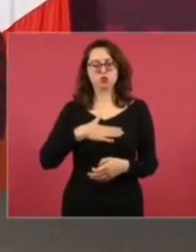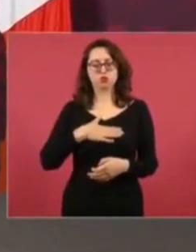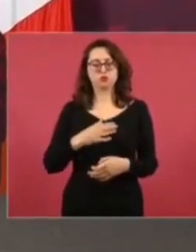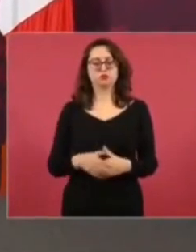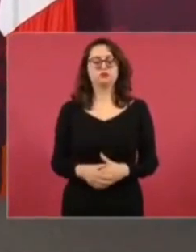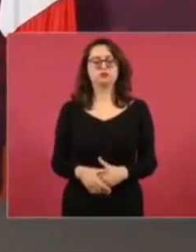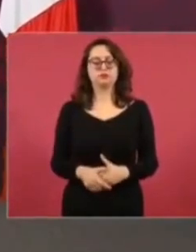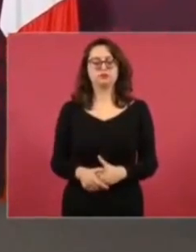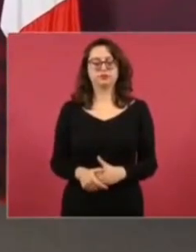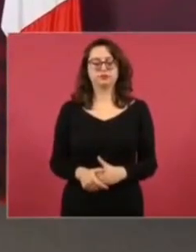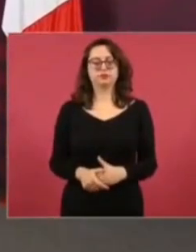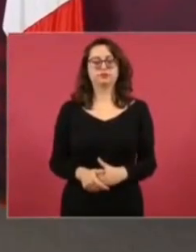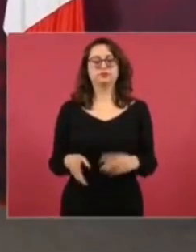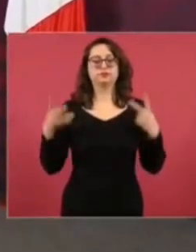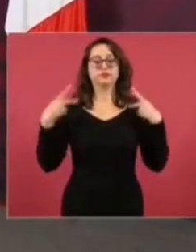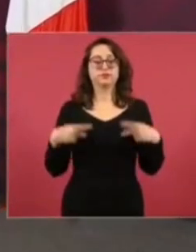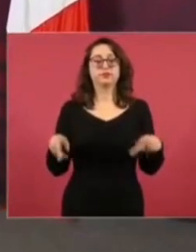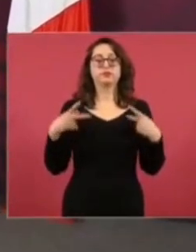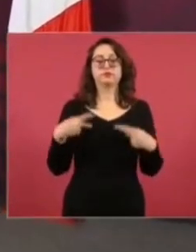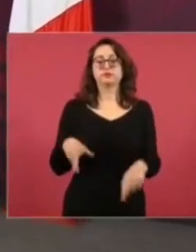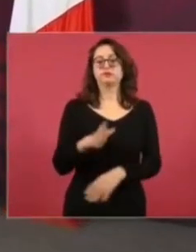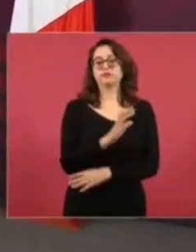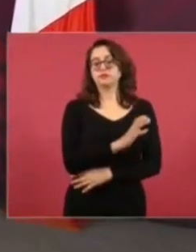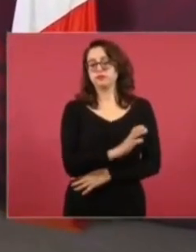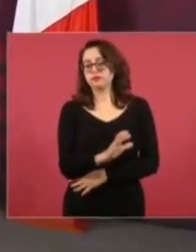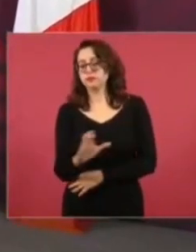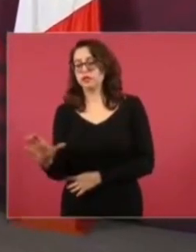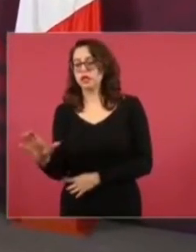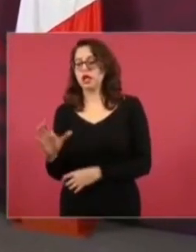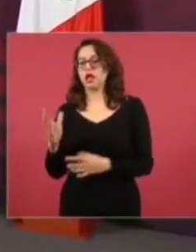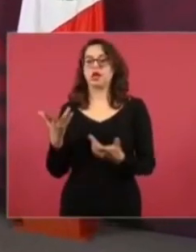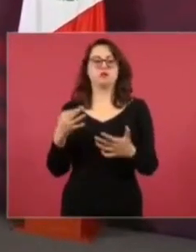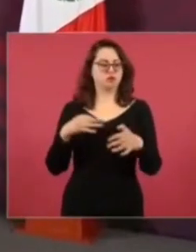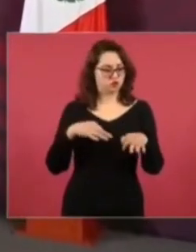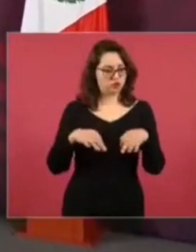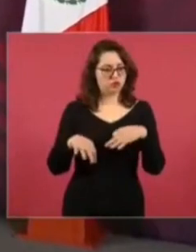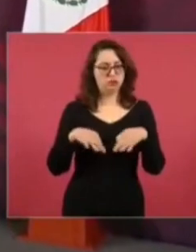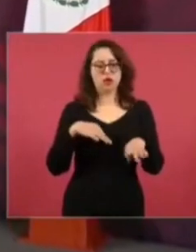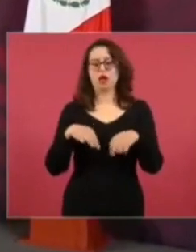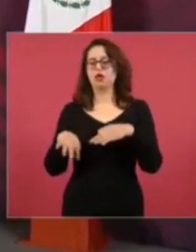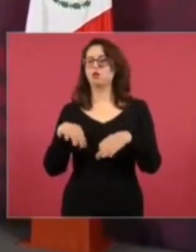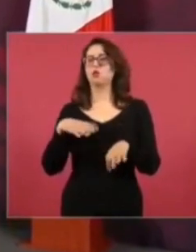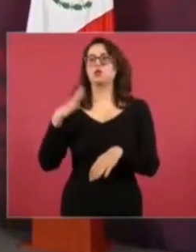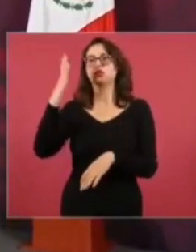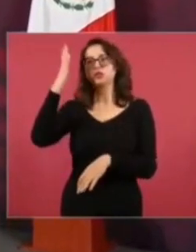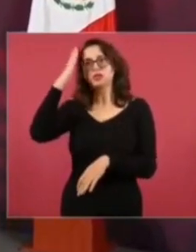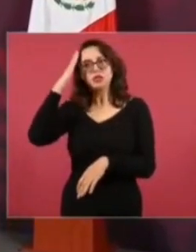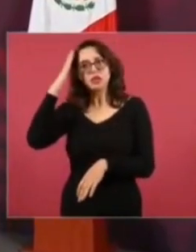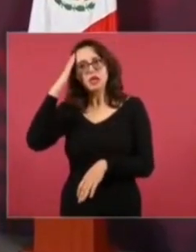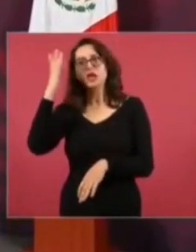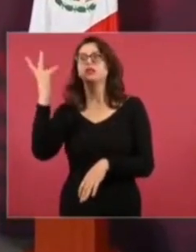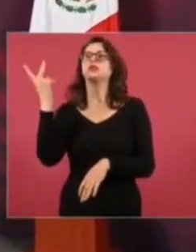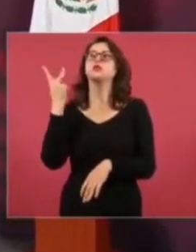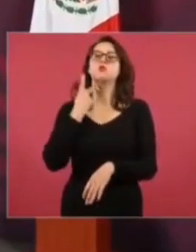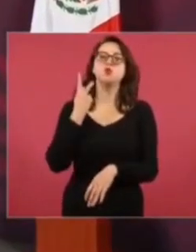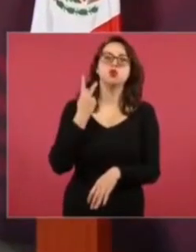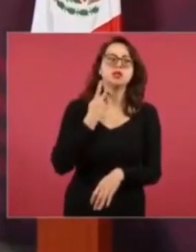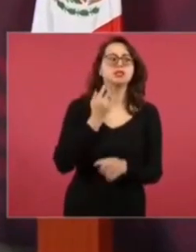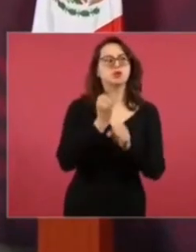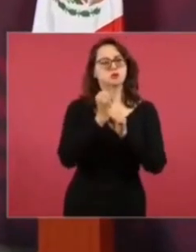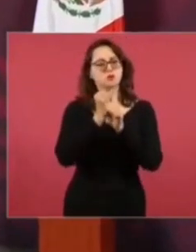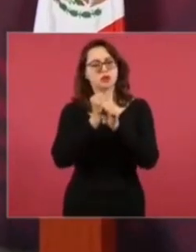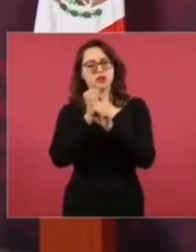campesinos, obreros, dirigentes políticos, sociales.